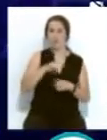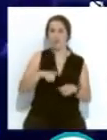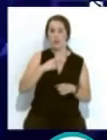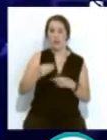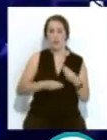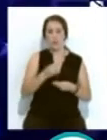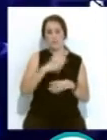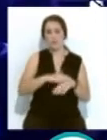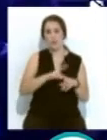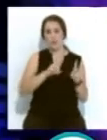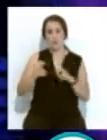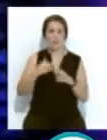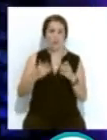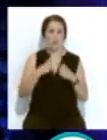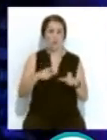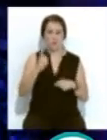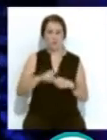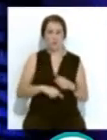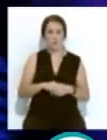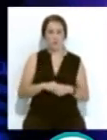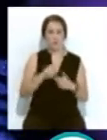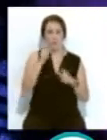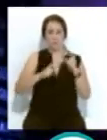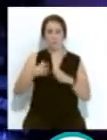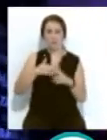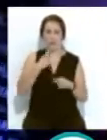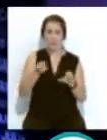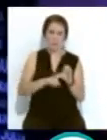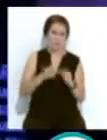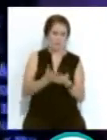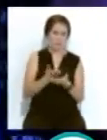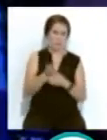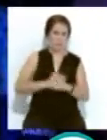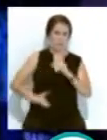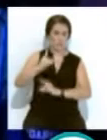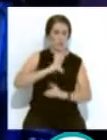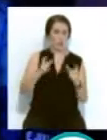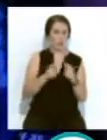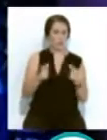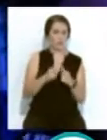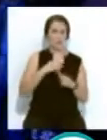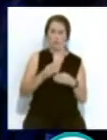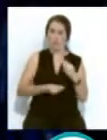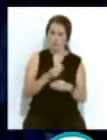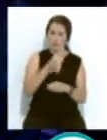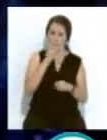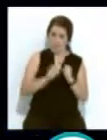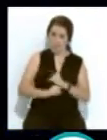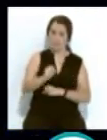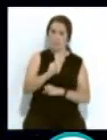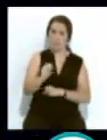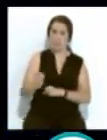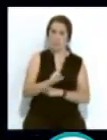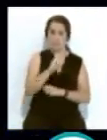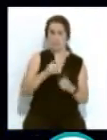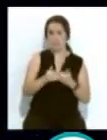válidos para la nueva edición 2021. Por su parte, las personas que quieran solicitar la devolución de sus entradas... ...podrán hacerlo a partir del